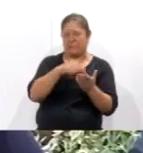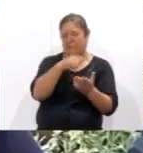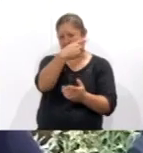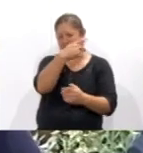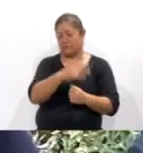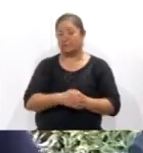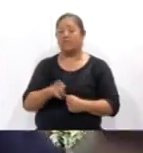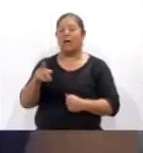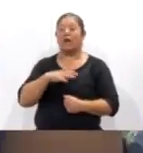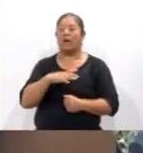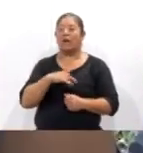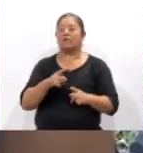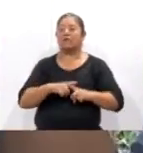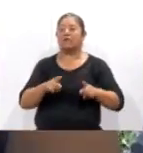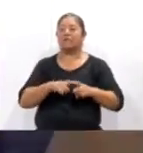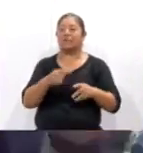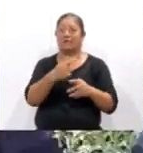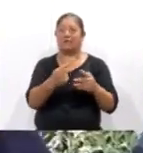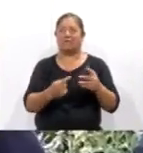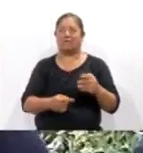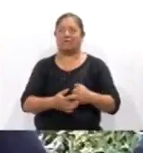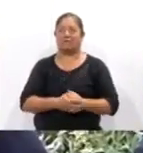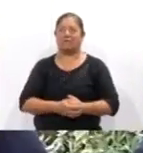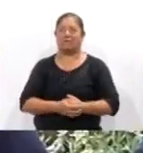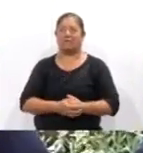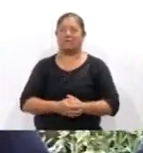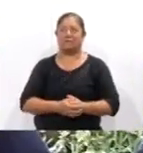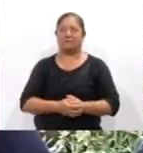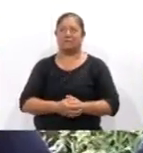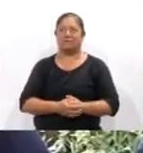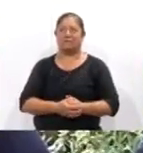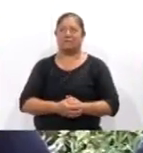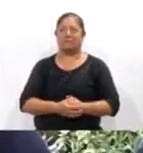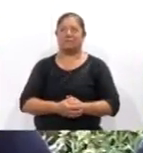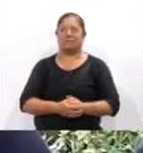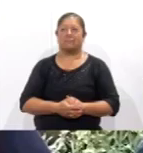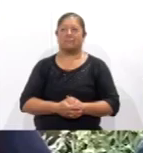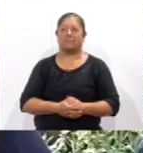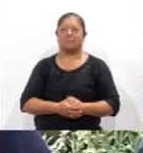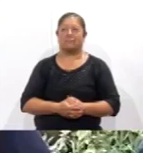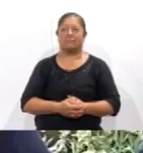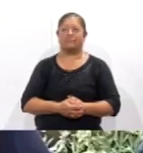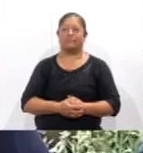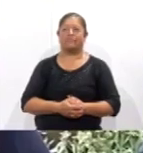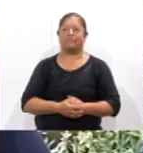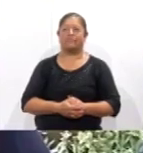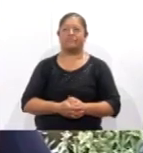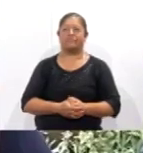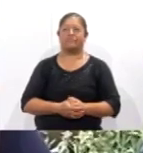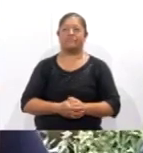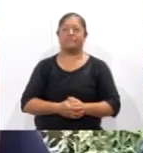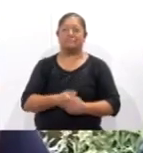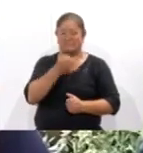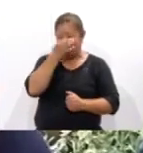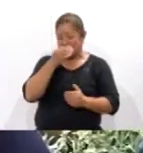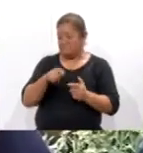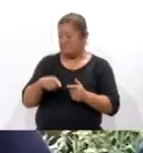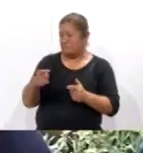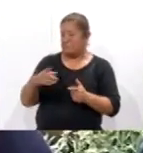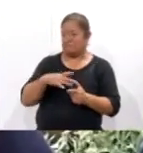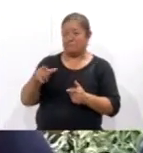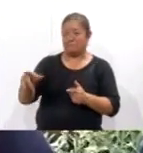Es que tienen varias, que la verdad no tengo así aquí el título, pero son varias. Sí, ese que sacaron el sinfónico, ¡uy!